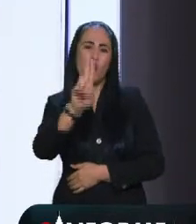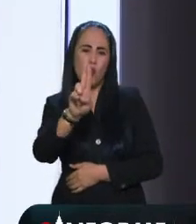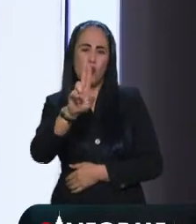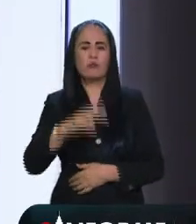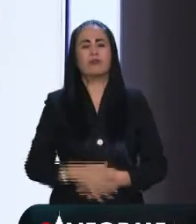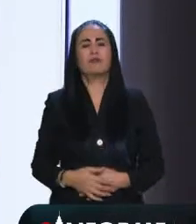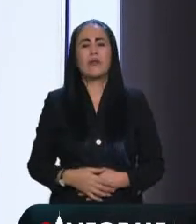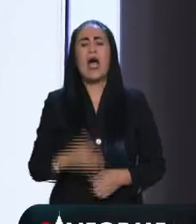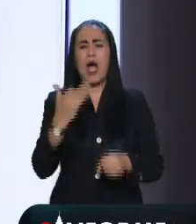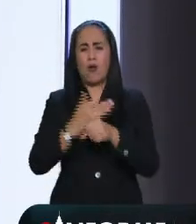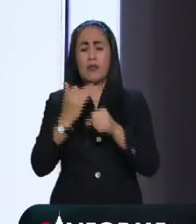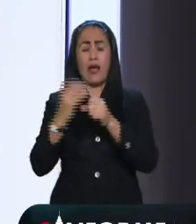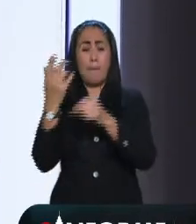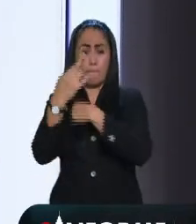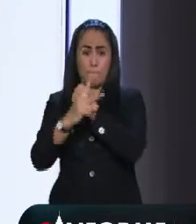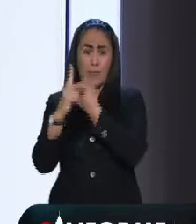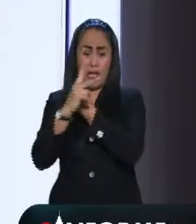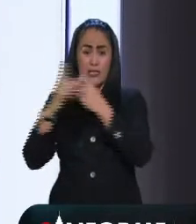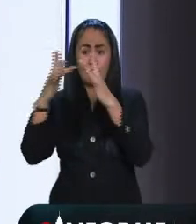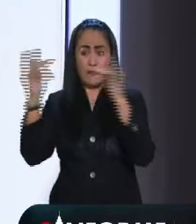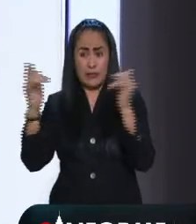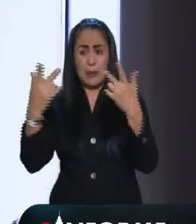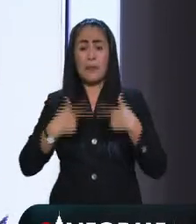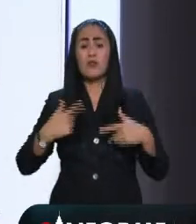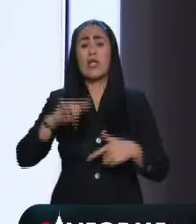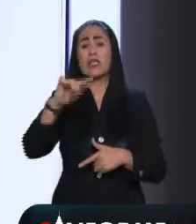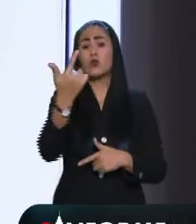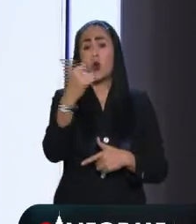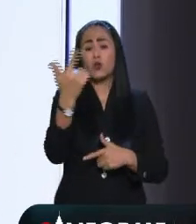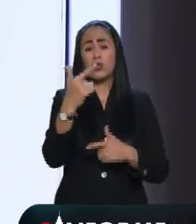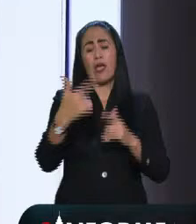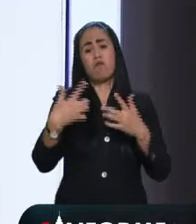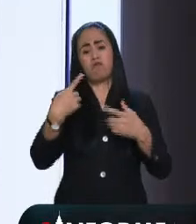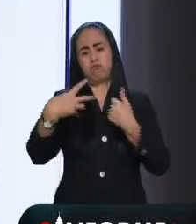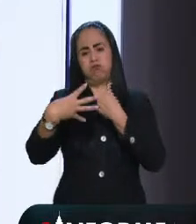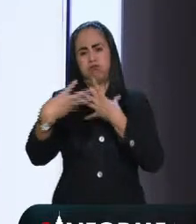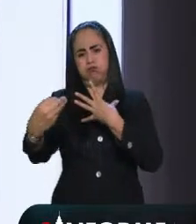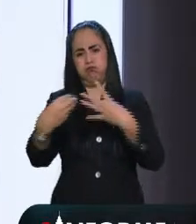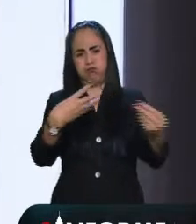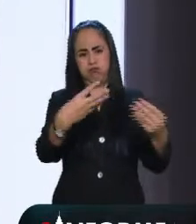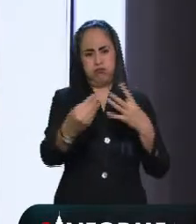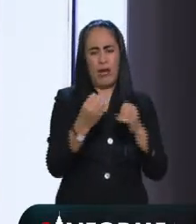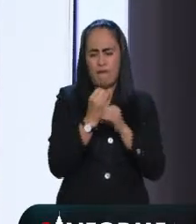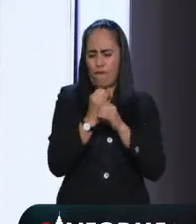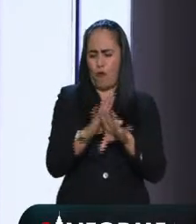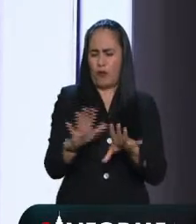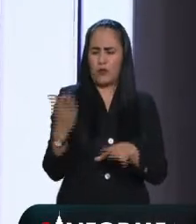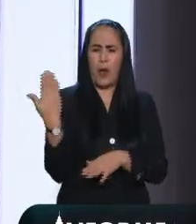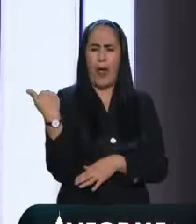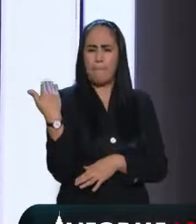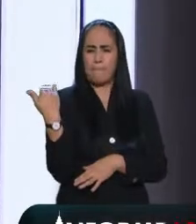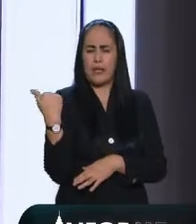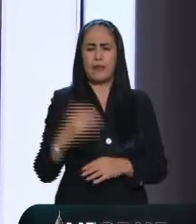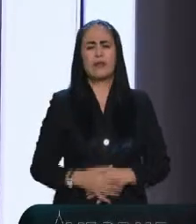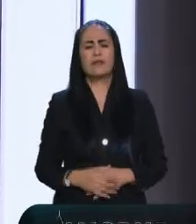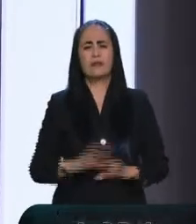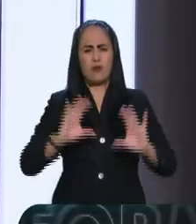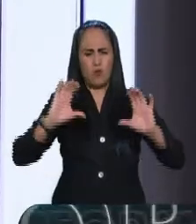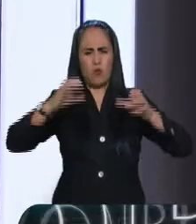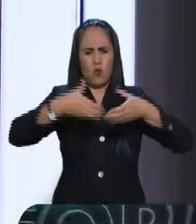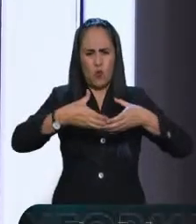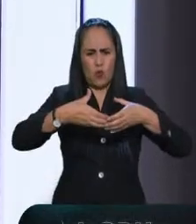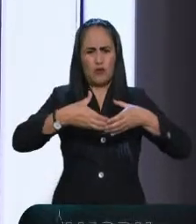12 personas infectadas en Francia. La información sobre esta es todavía muy reciente, y un integrante de la Federación de Científicos